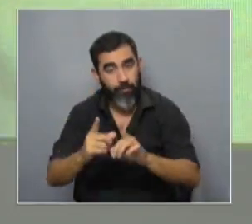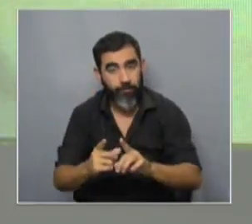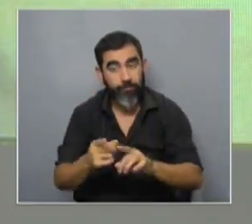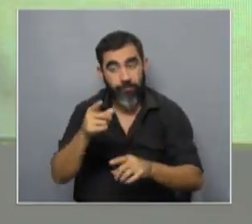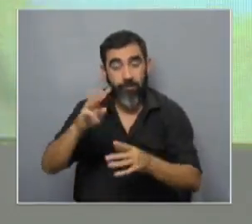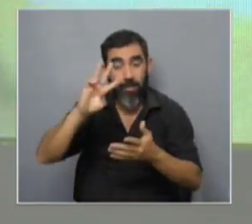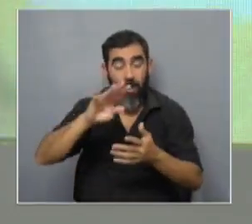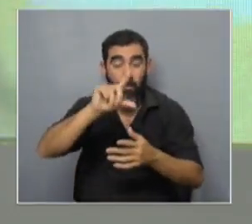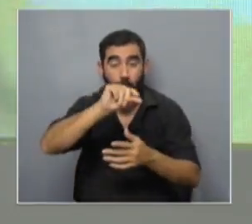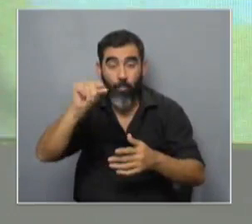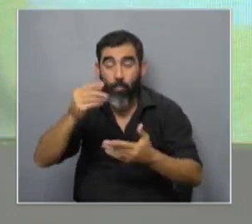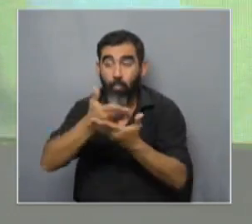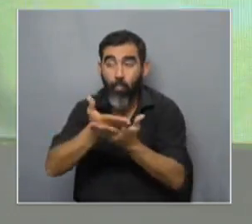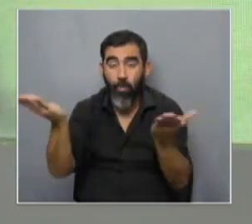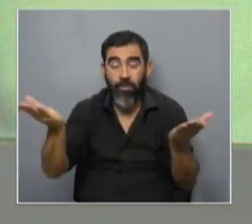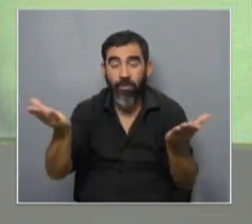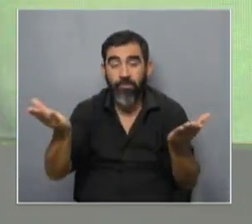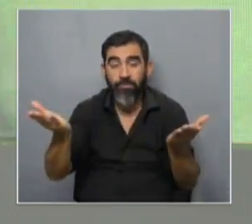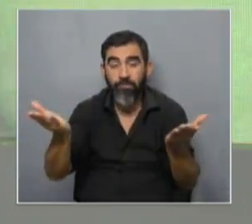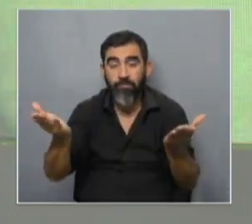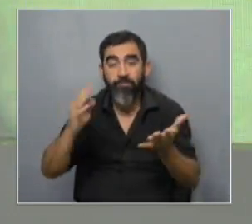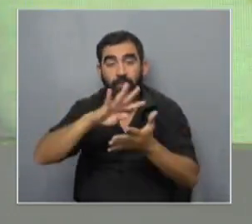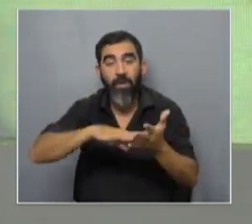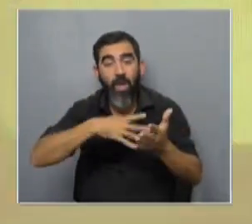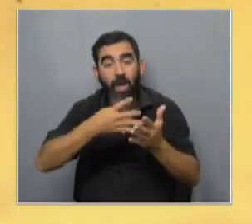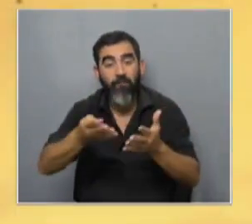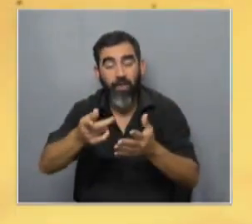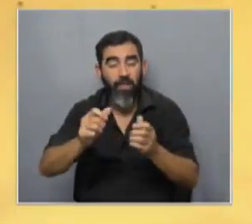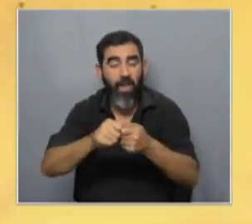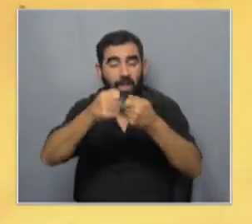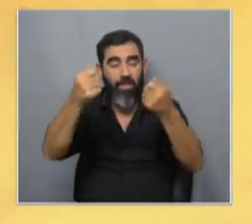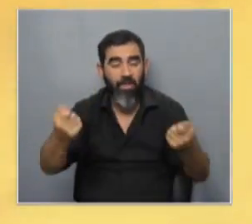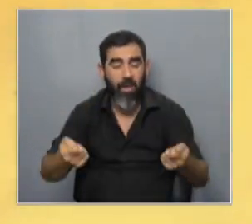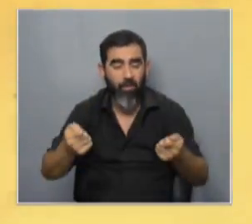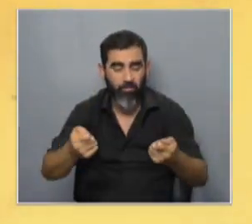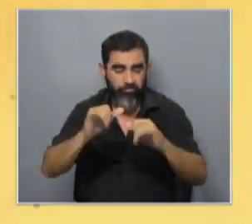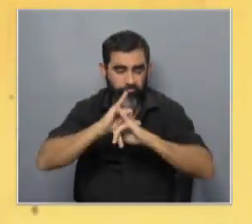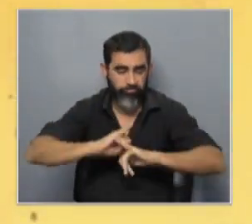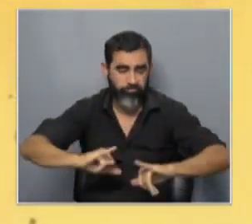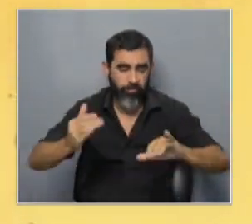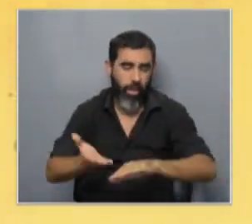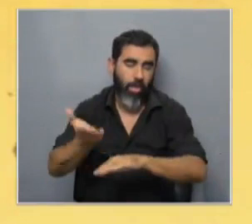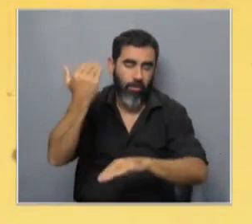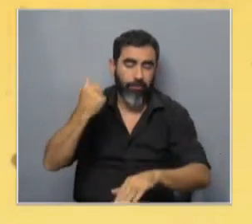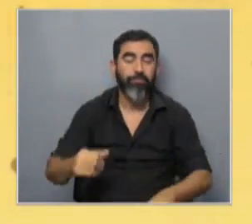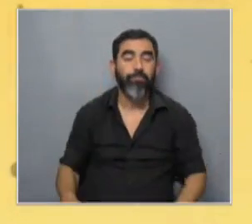en este gráfico lo que se muestra es un gráfico que salió en un artículo de la diaria hace unos meses atrás